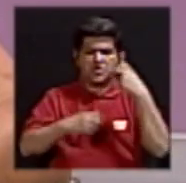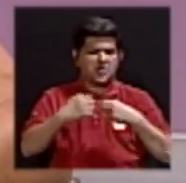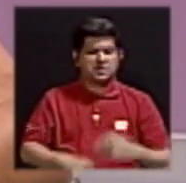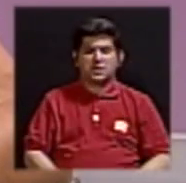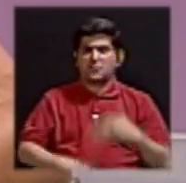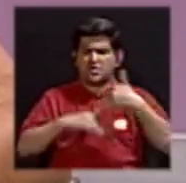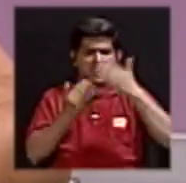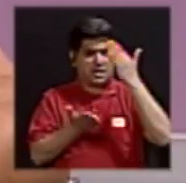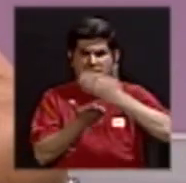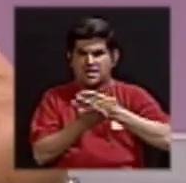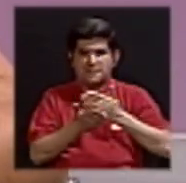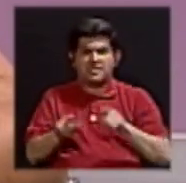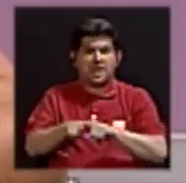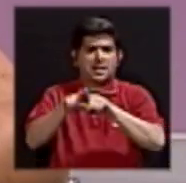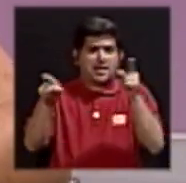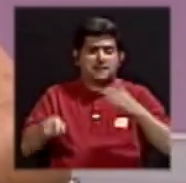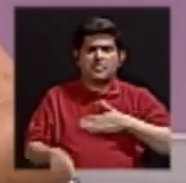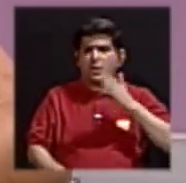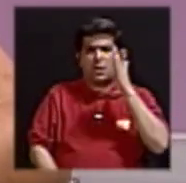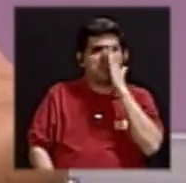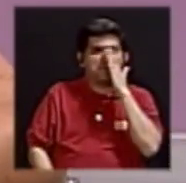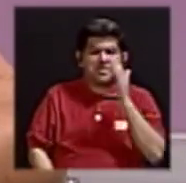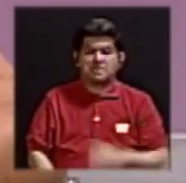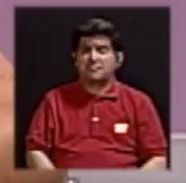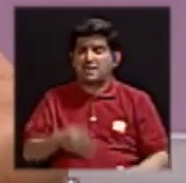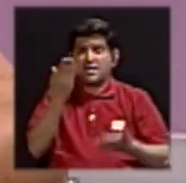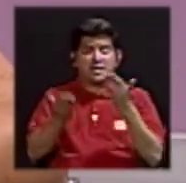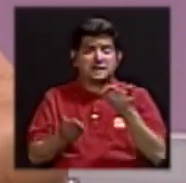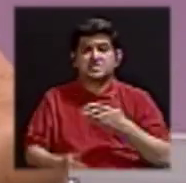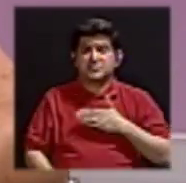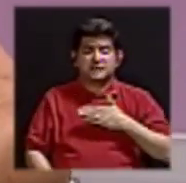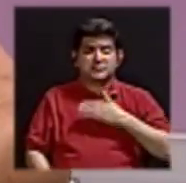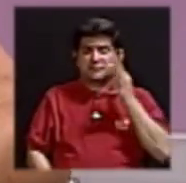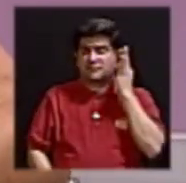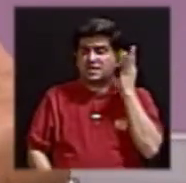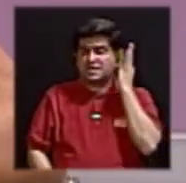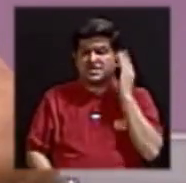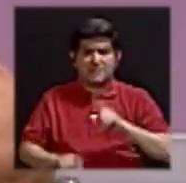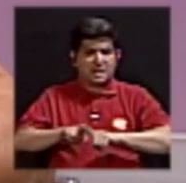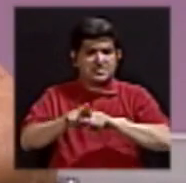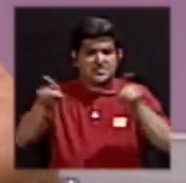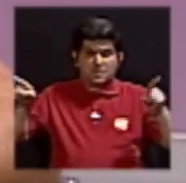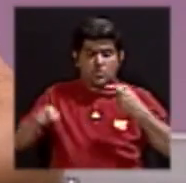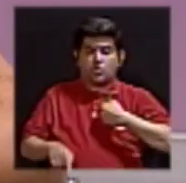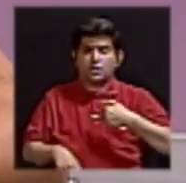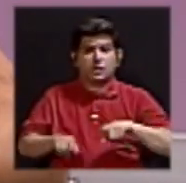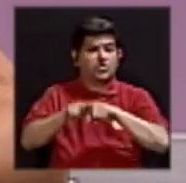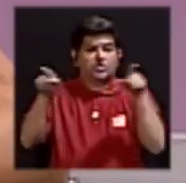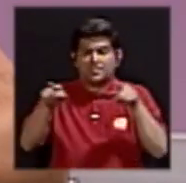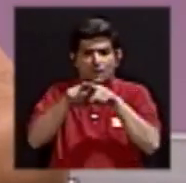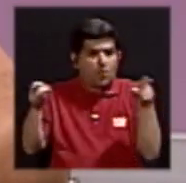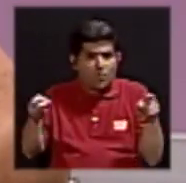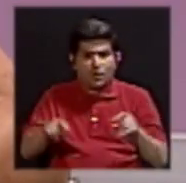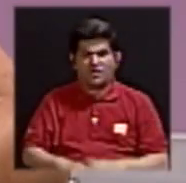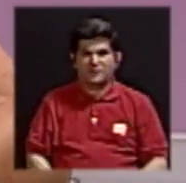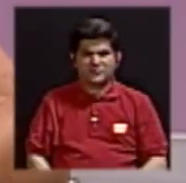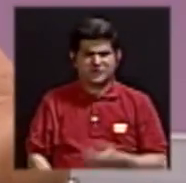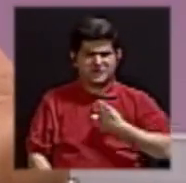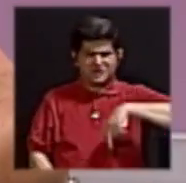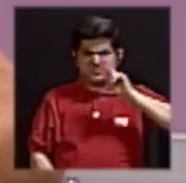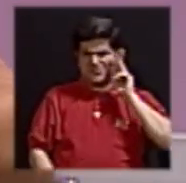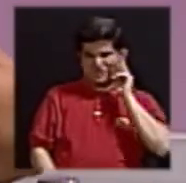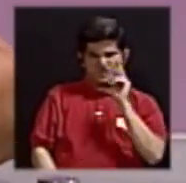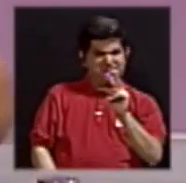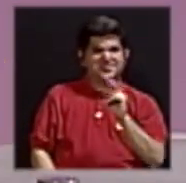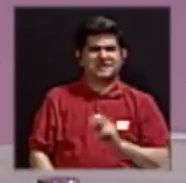menopausia, tampoco lo pasó mi mamá, probablemente no lo pasaron mis tías. Y yo no lo estoy pasando tampoco. Entonces lo vemos